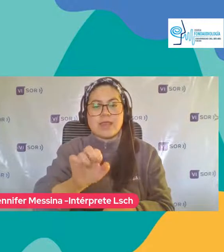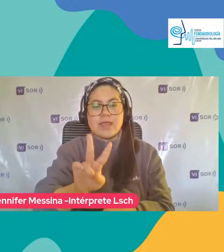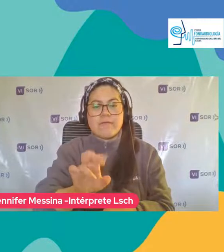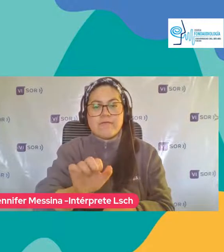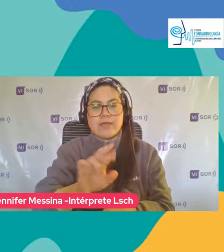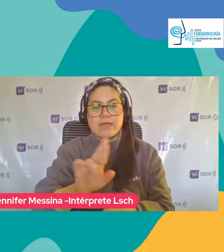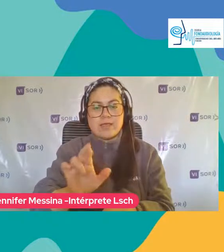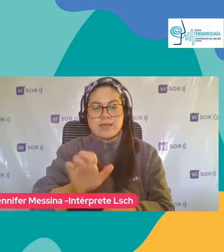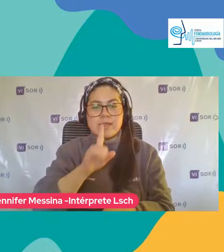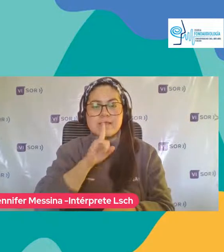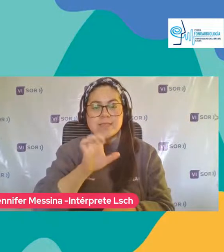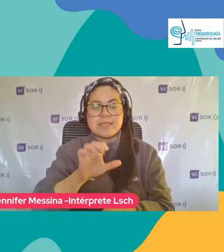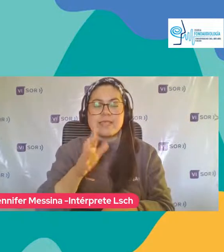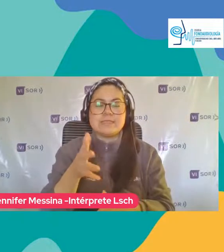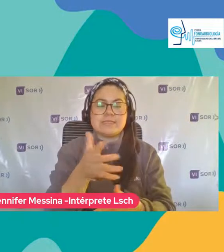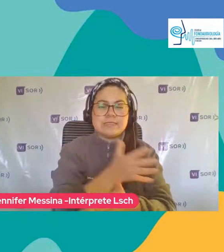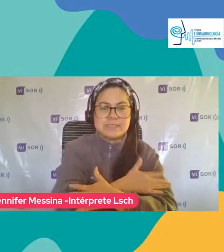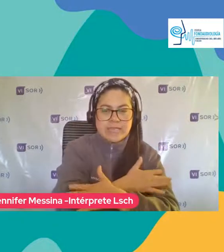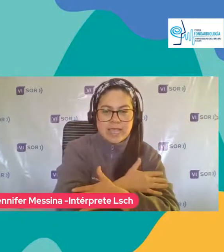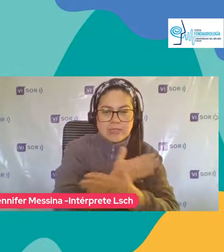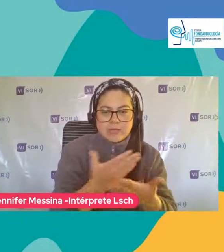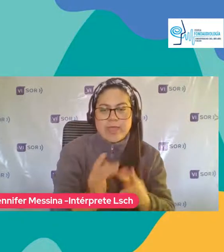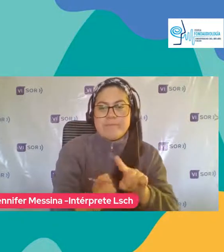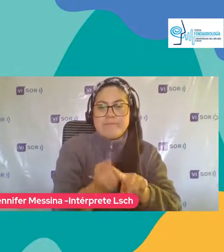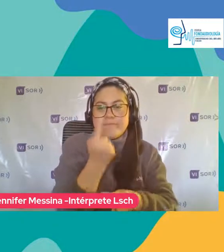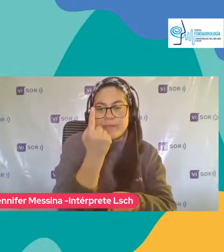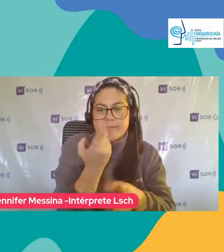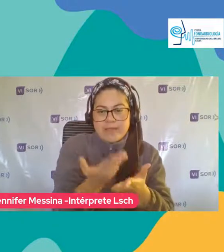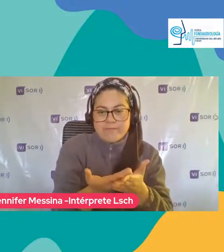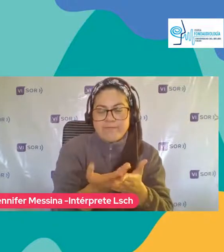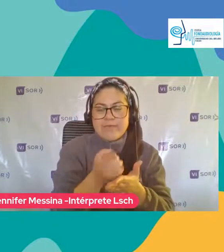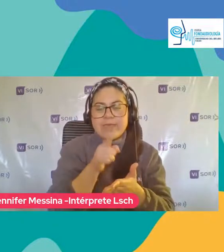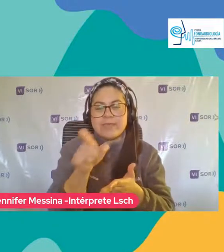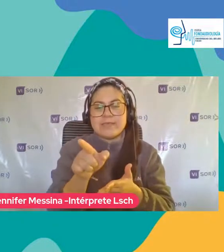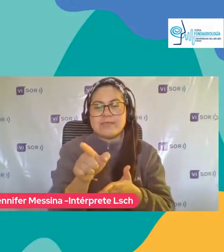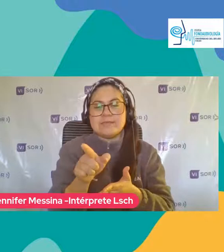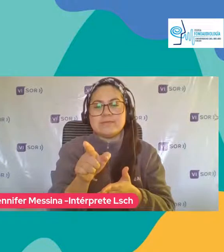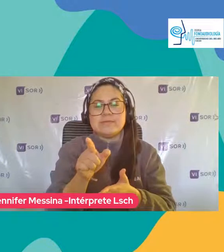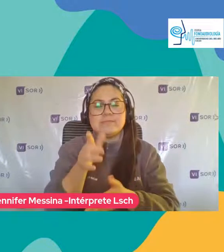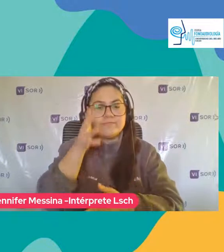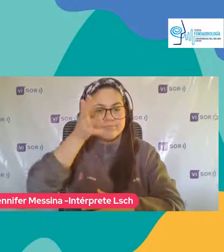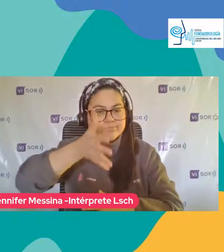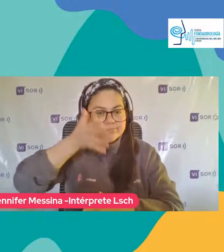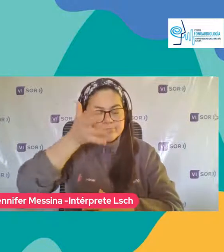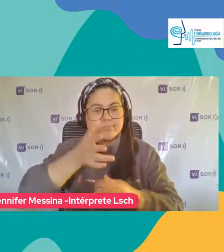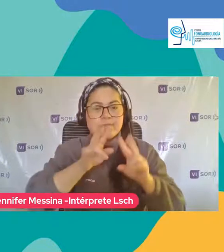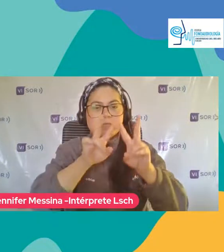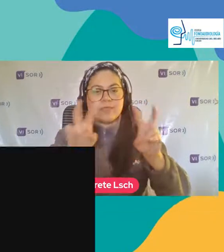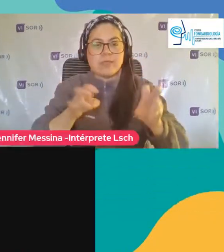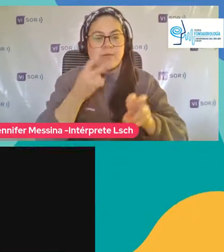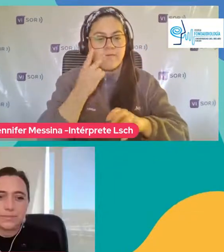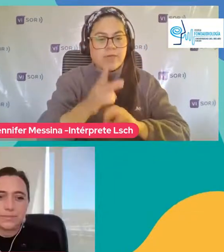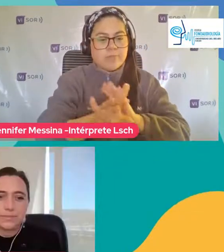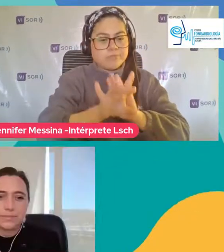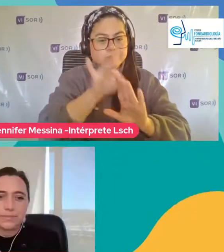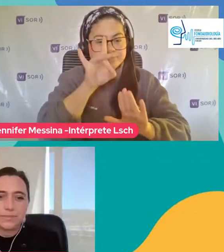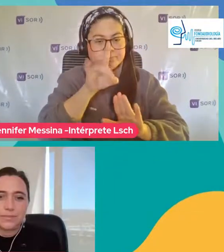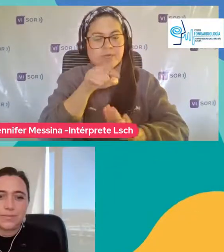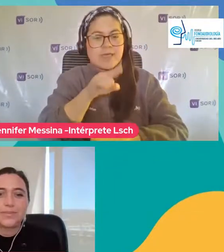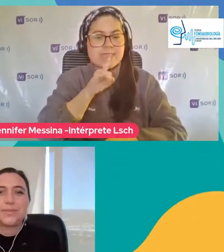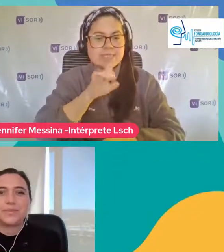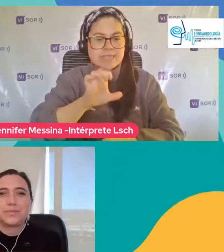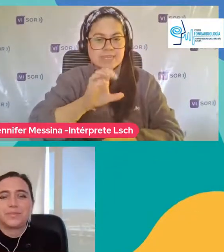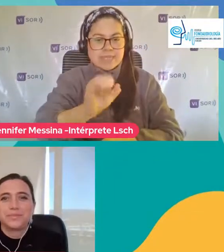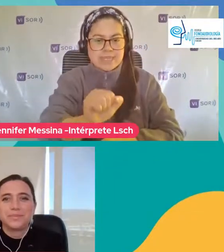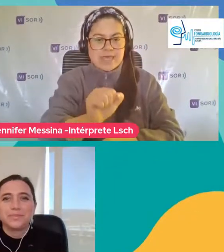primer webinar Que estamos desarrollando en Junqui Vivo Vivo Vinculado con la detección temprana en TEA ¿Cómo está, directora?